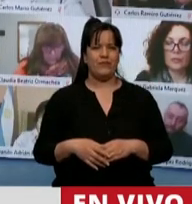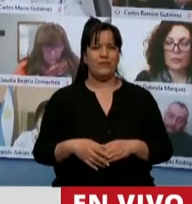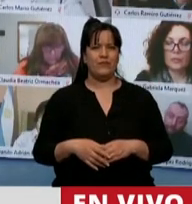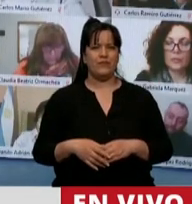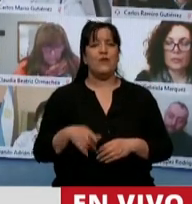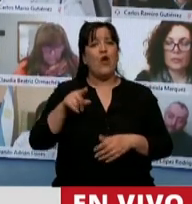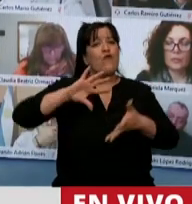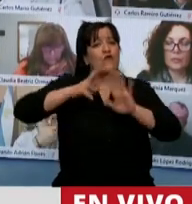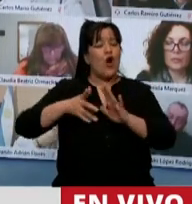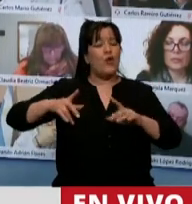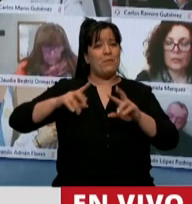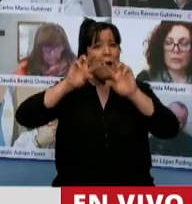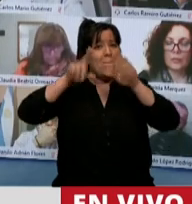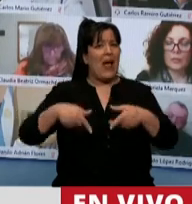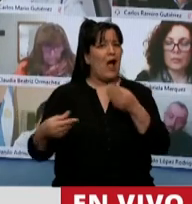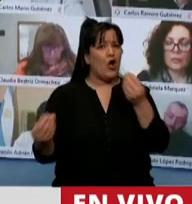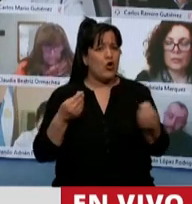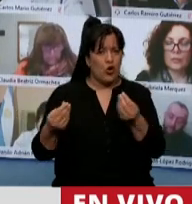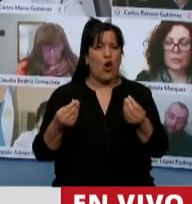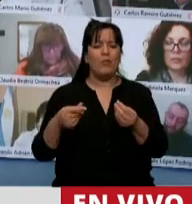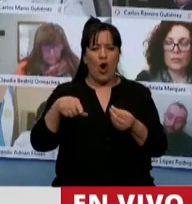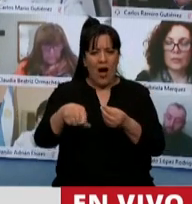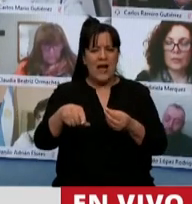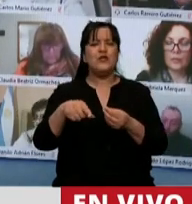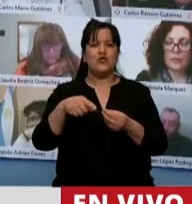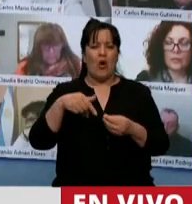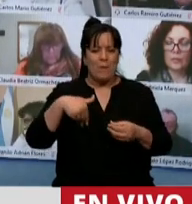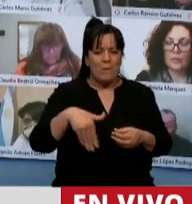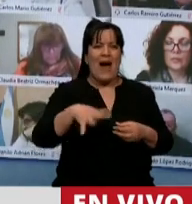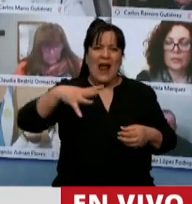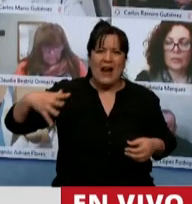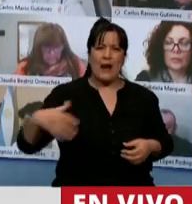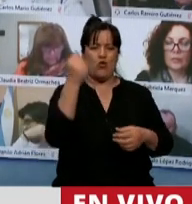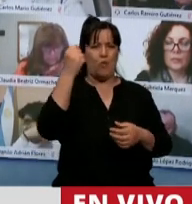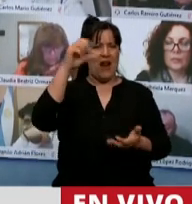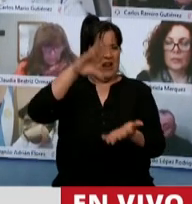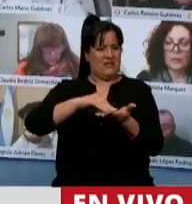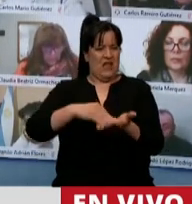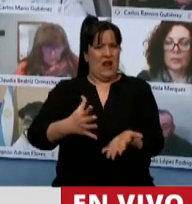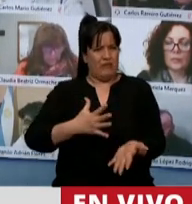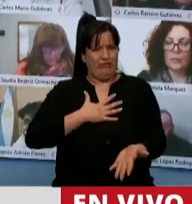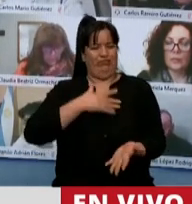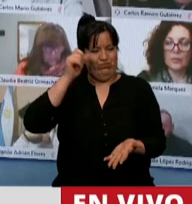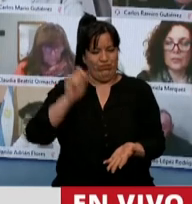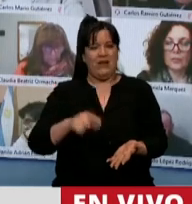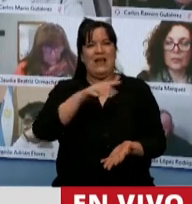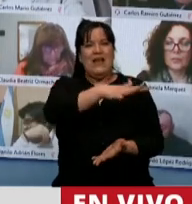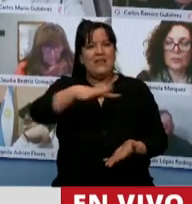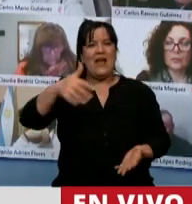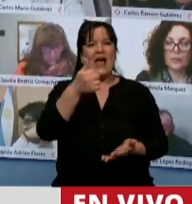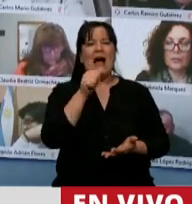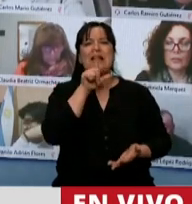esta política se inscribe en una política de recuperación de la soberanía sobre el Atlántico Sur, en la que podemos